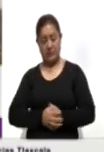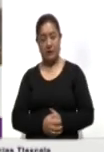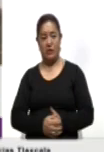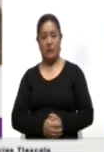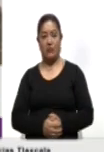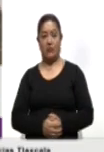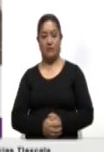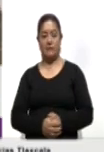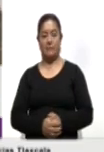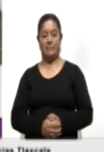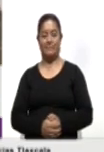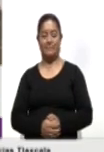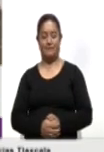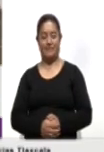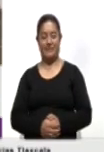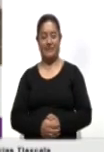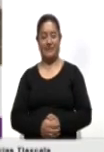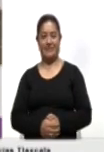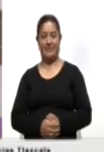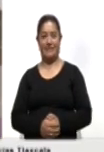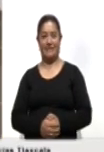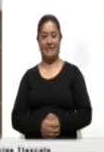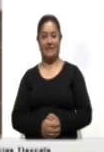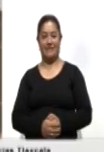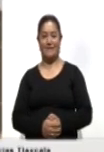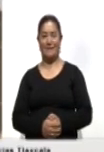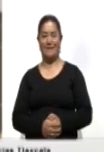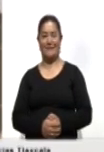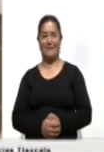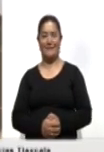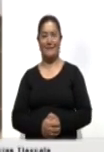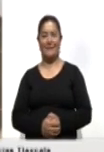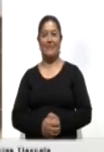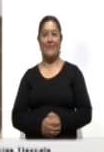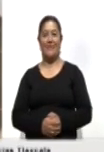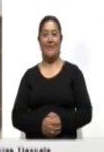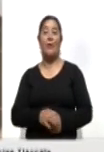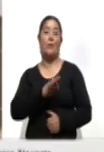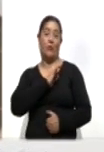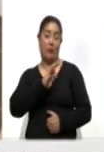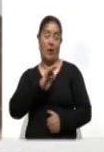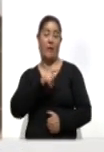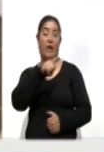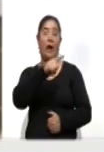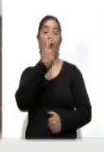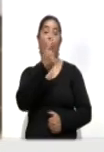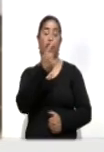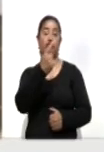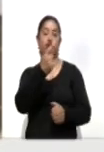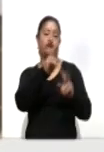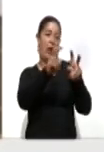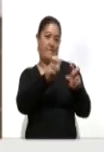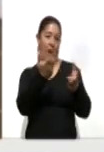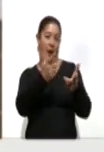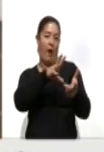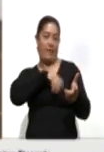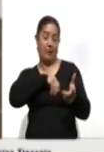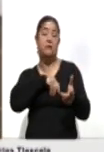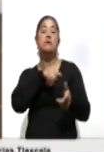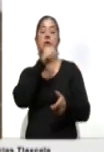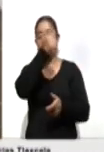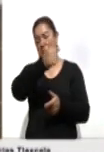acoger a una categoría. Y poder participar